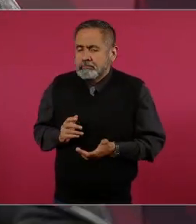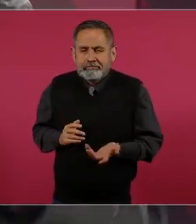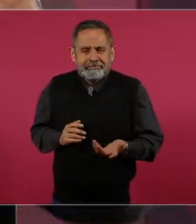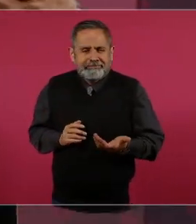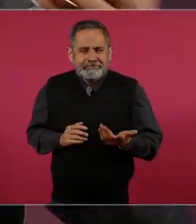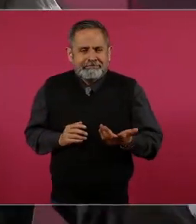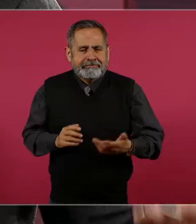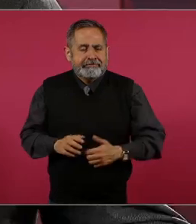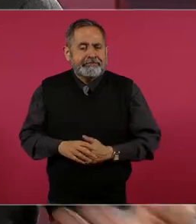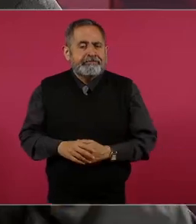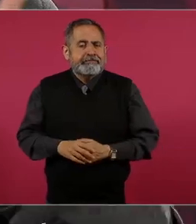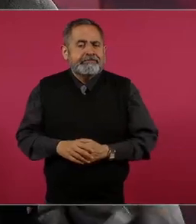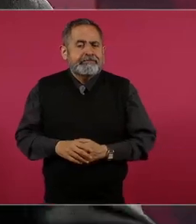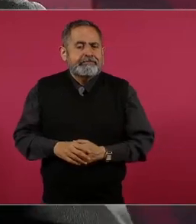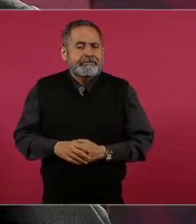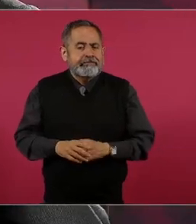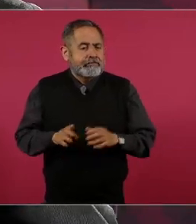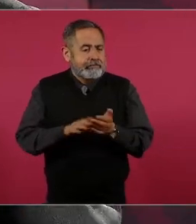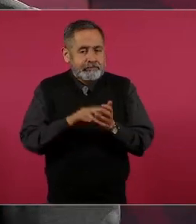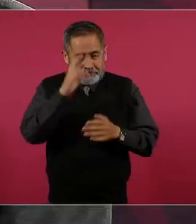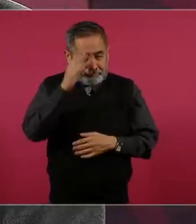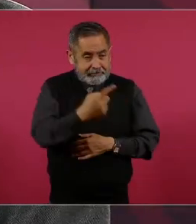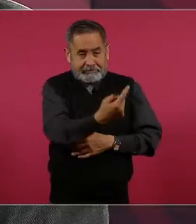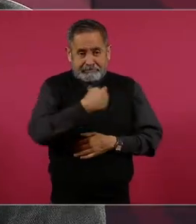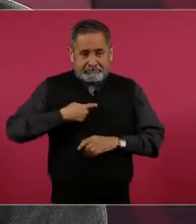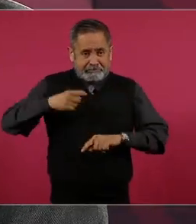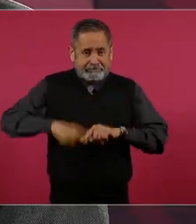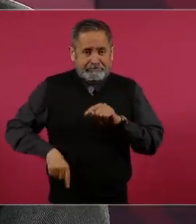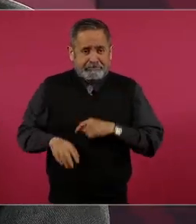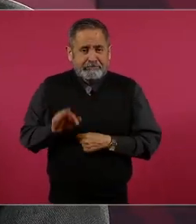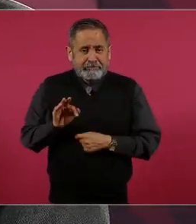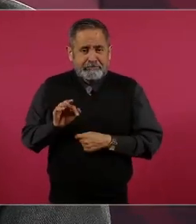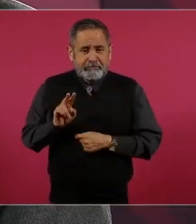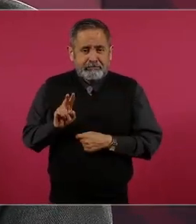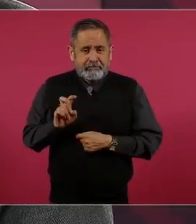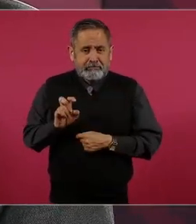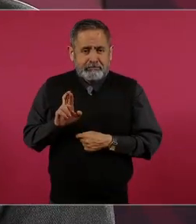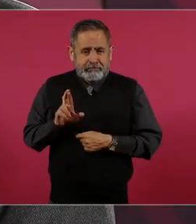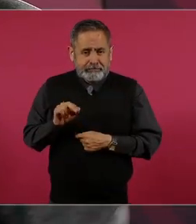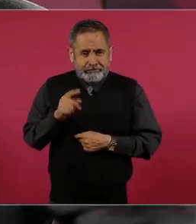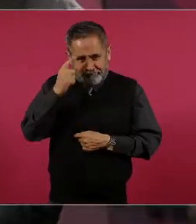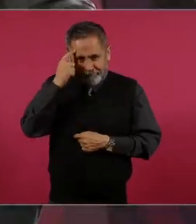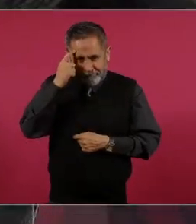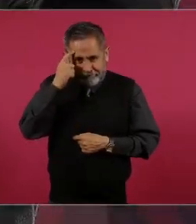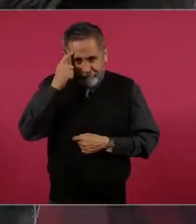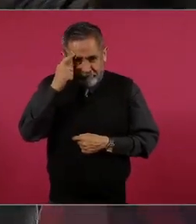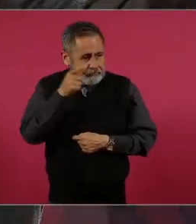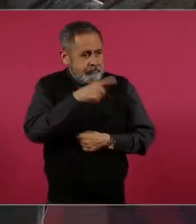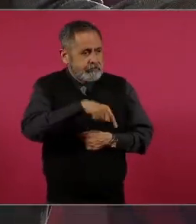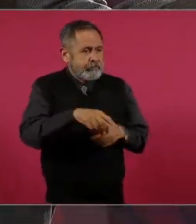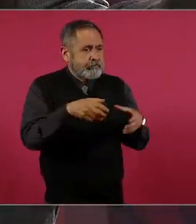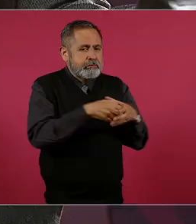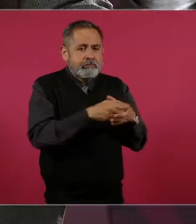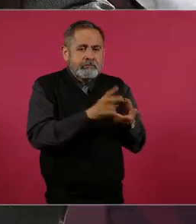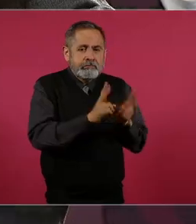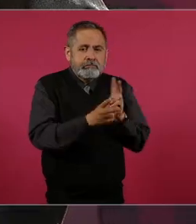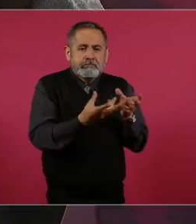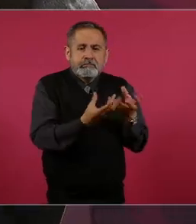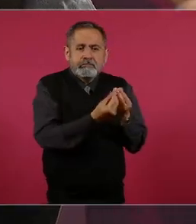Bueno, cuando me desaforaron a mí, se pusieron de acuerdo, Fox